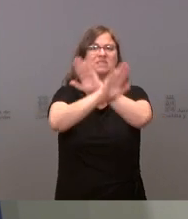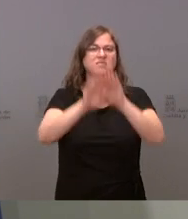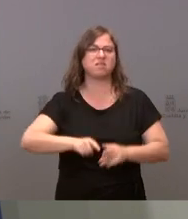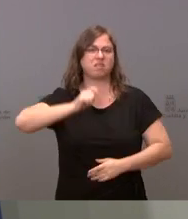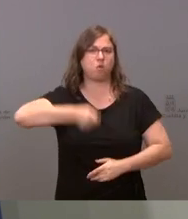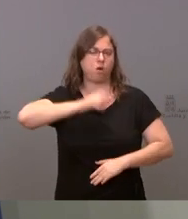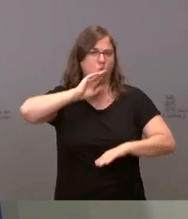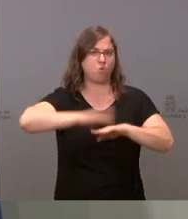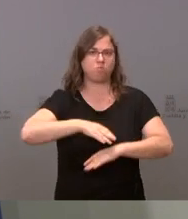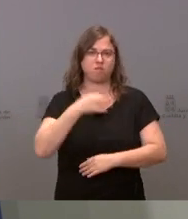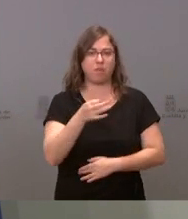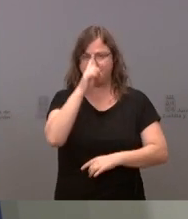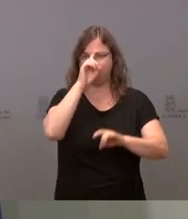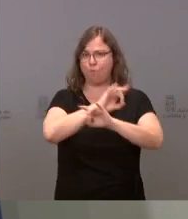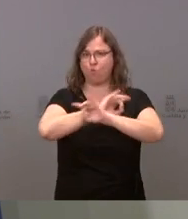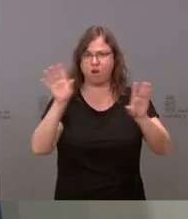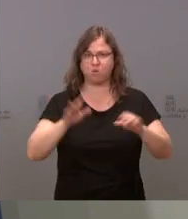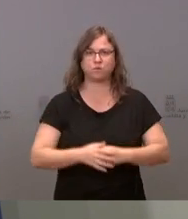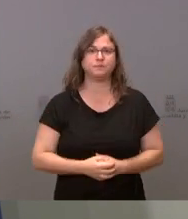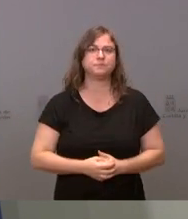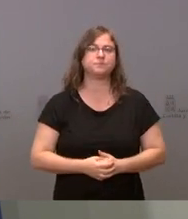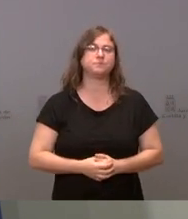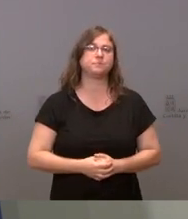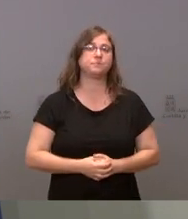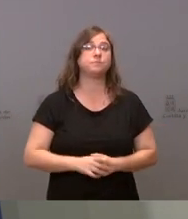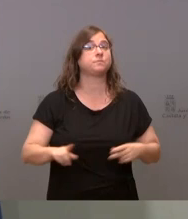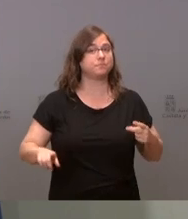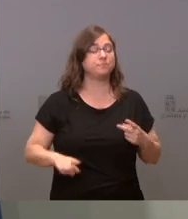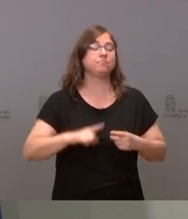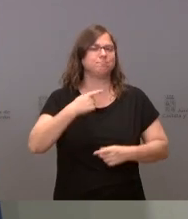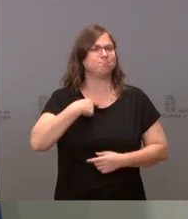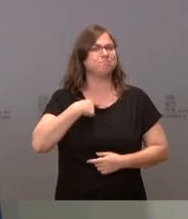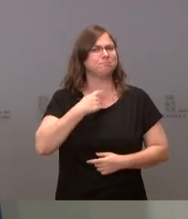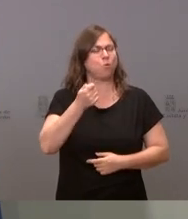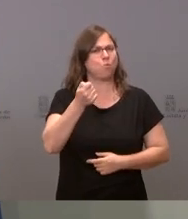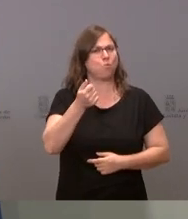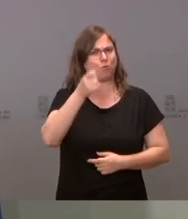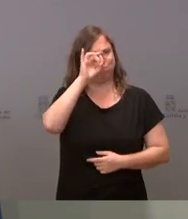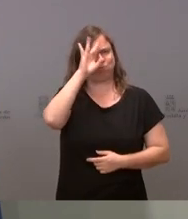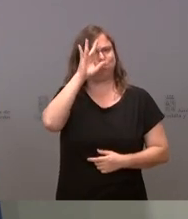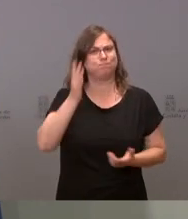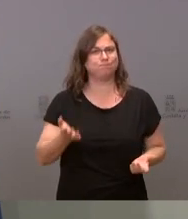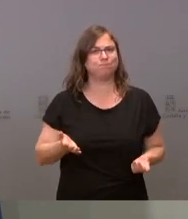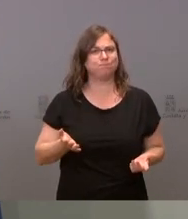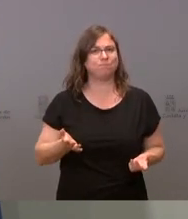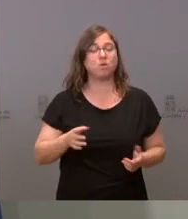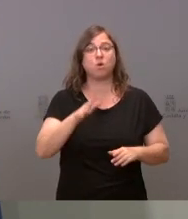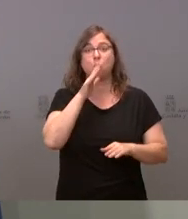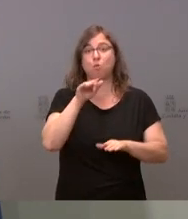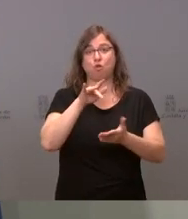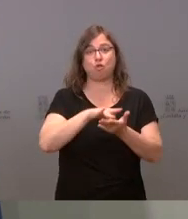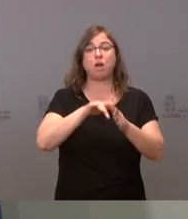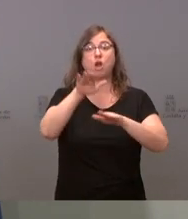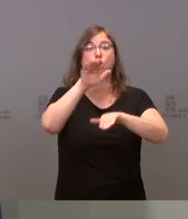claro desde este momento. Por otra parte, resulta sorprendente que en la convocatoria